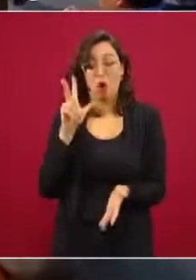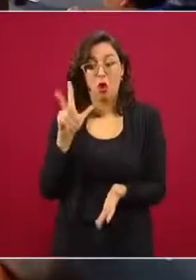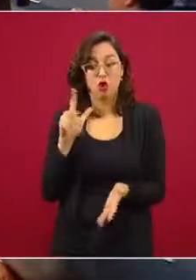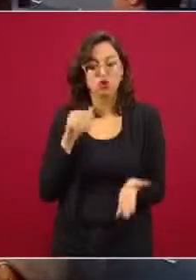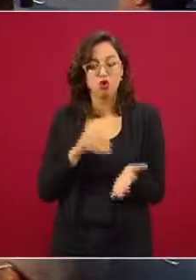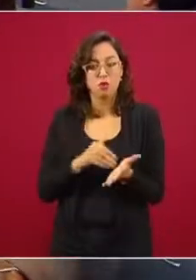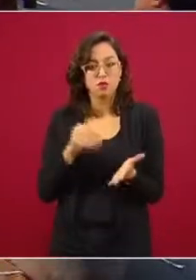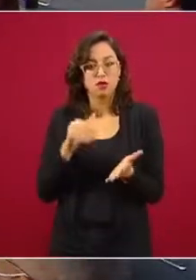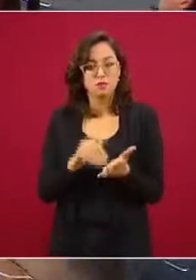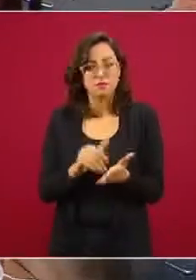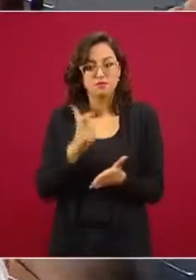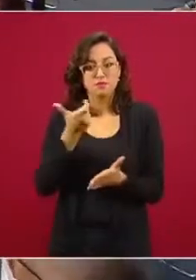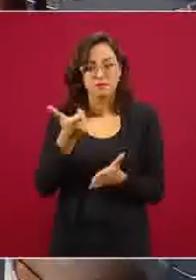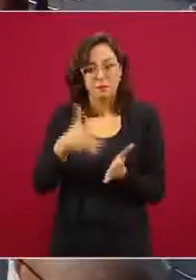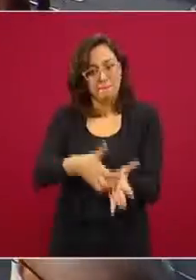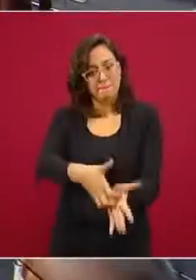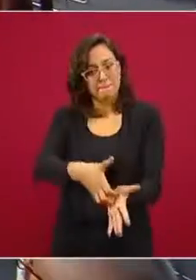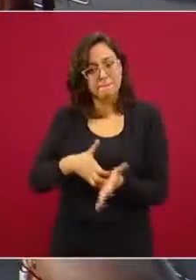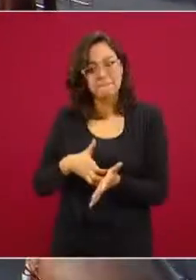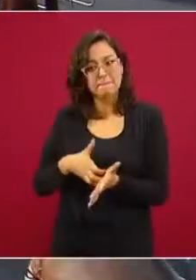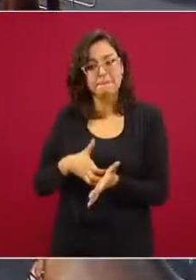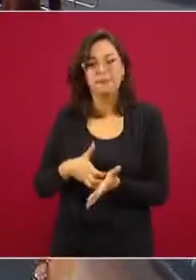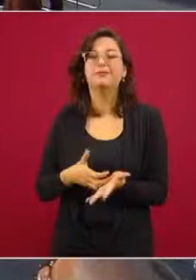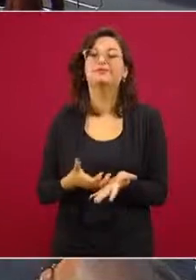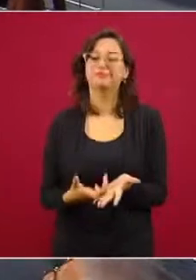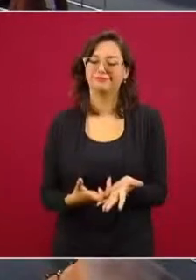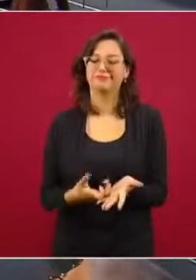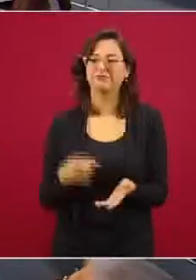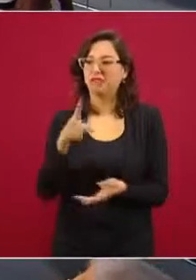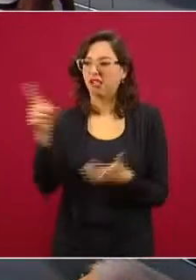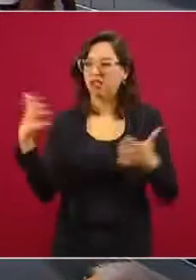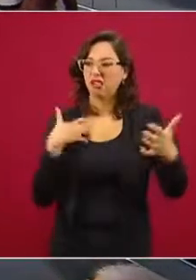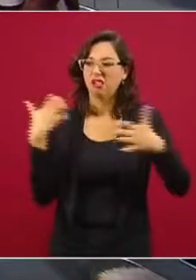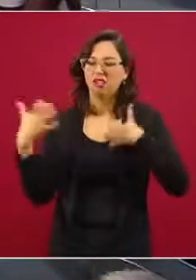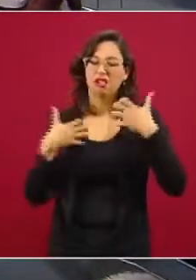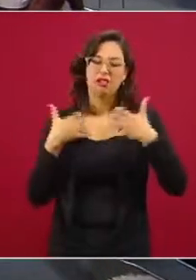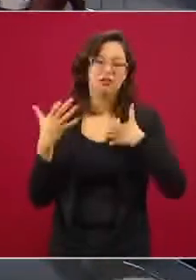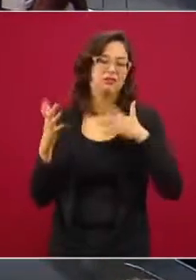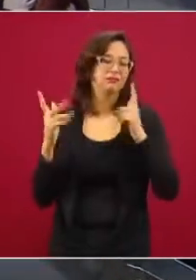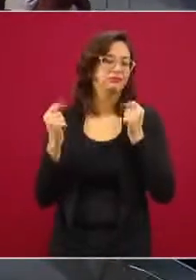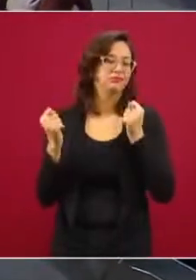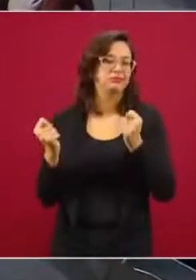vale la pena aguantar.